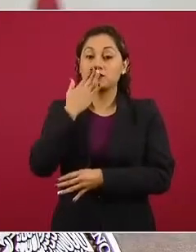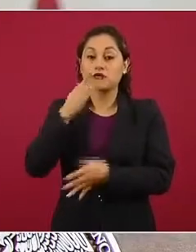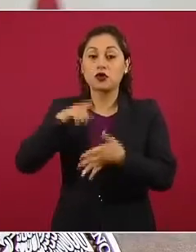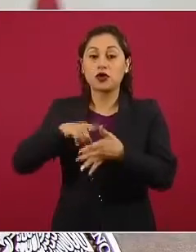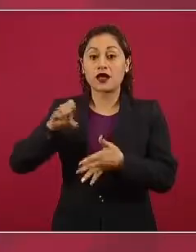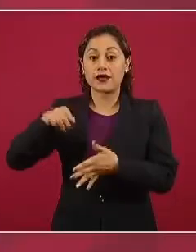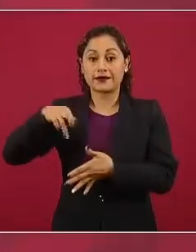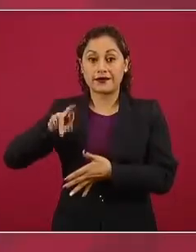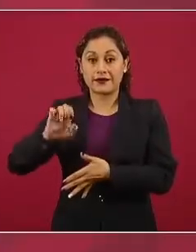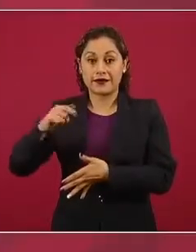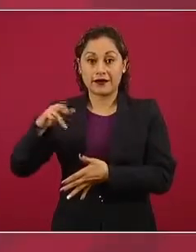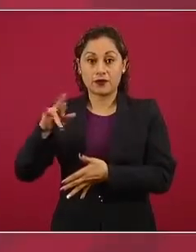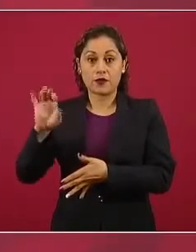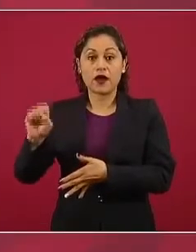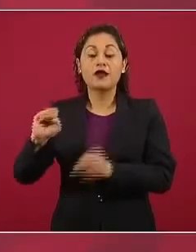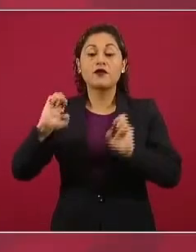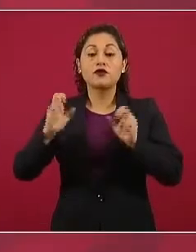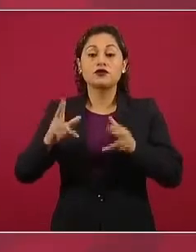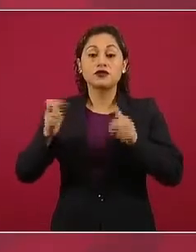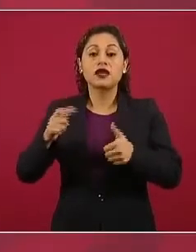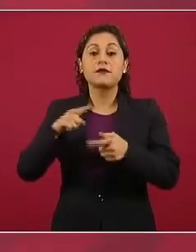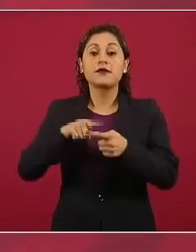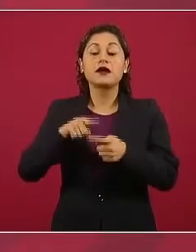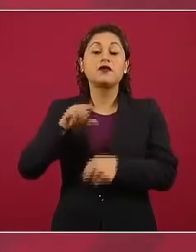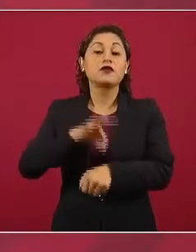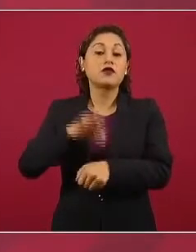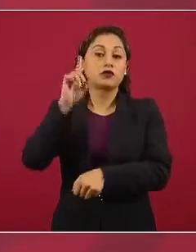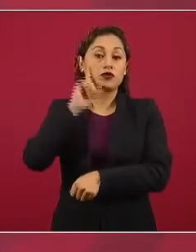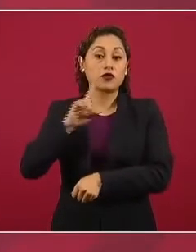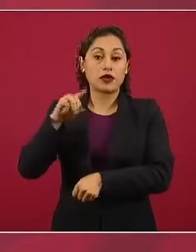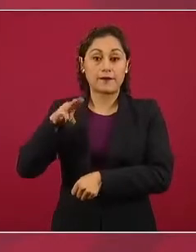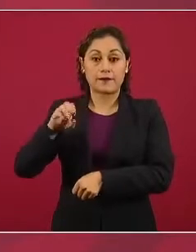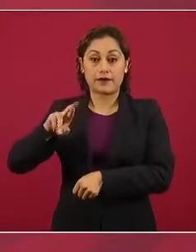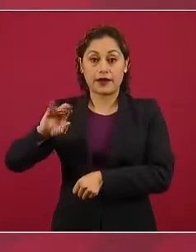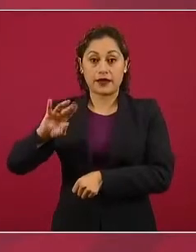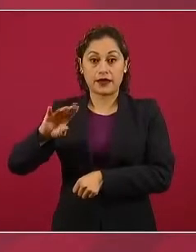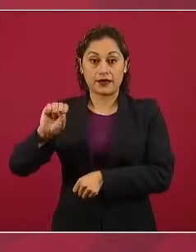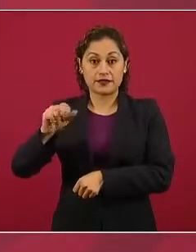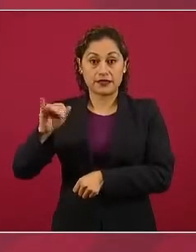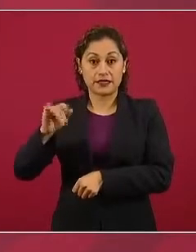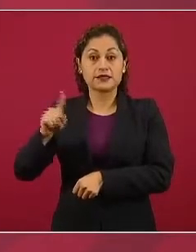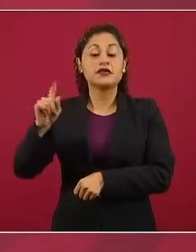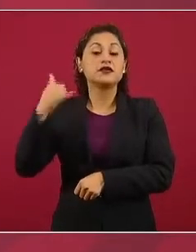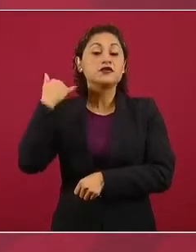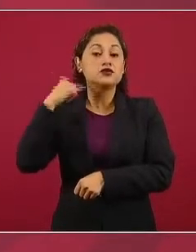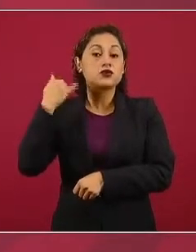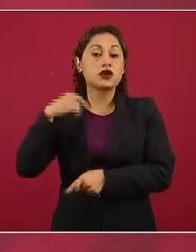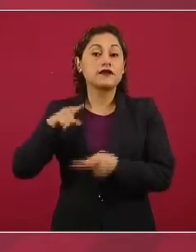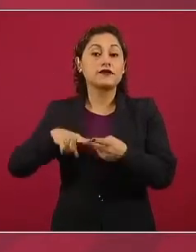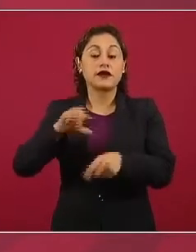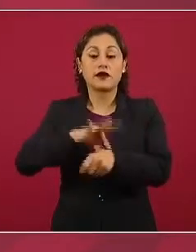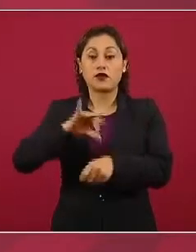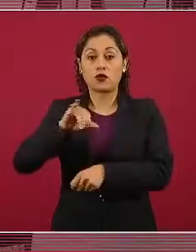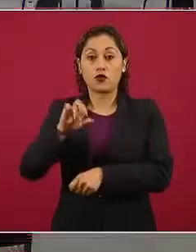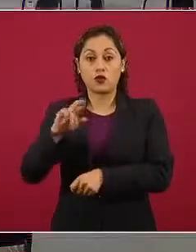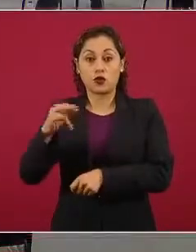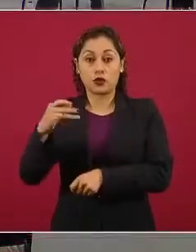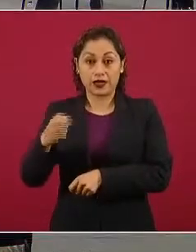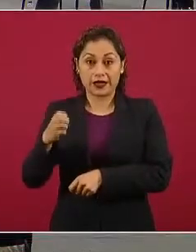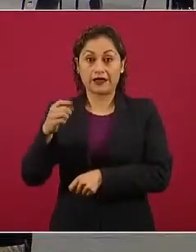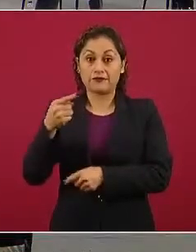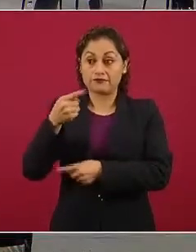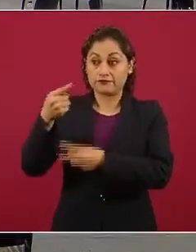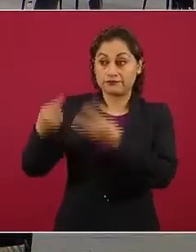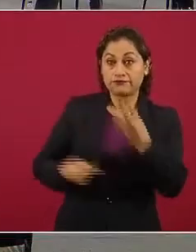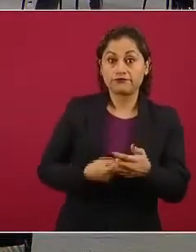Leobardo Ureña de Chiapas, la doctora Miriam Sánchez Castro de Yucatán y el doctor Jorge Martínez Torres. Algunos de ellos